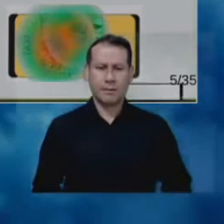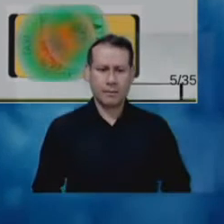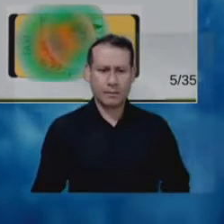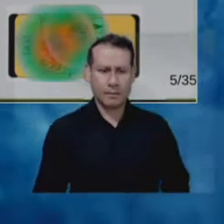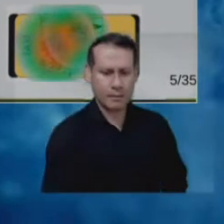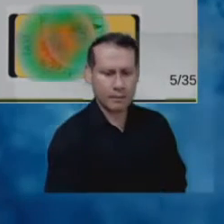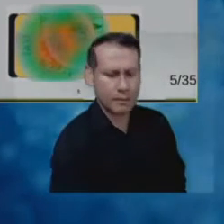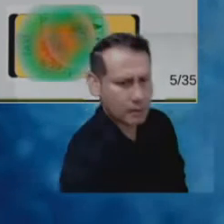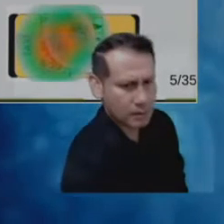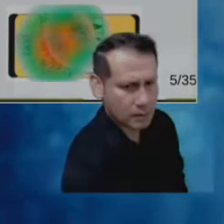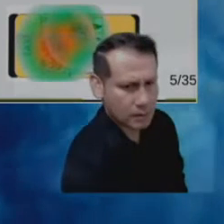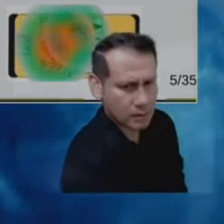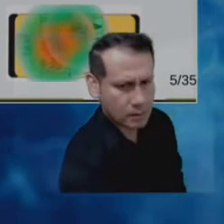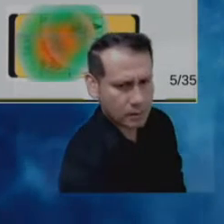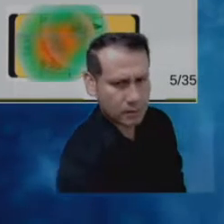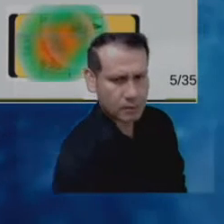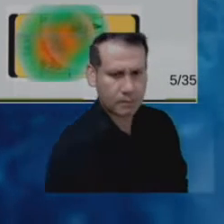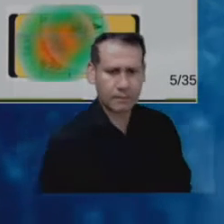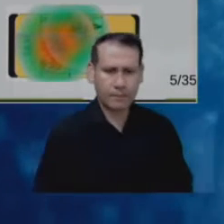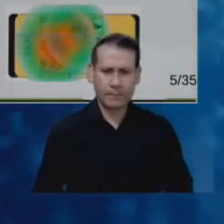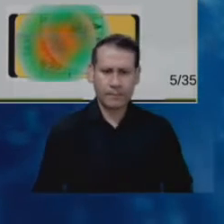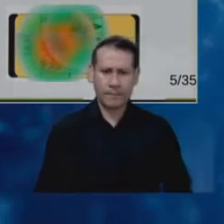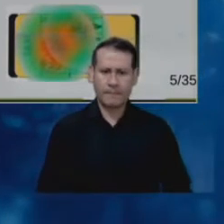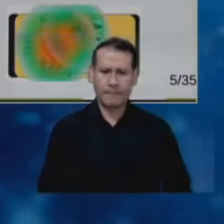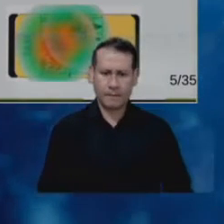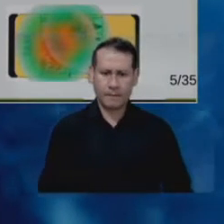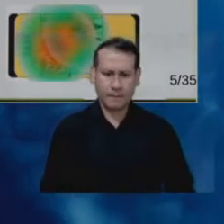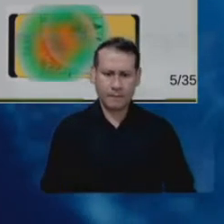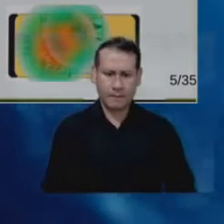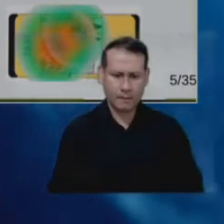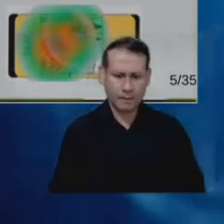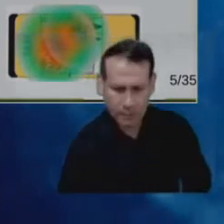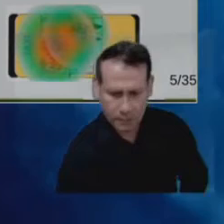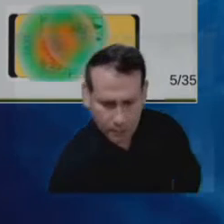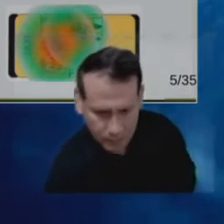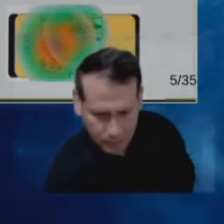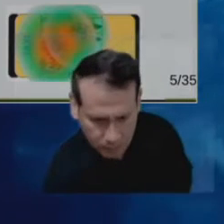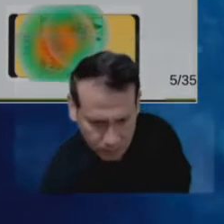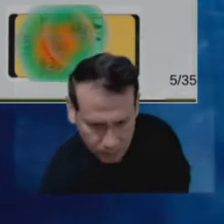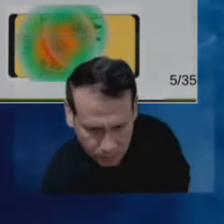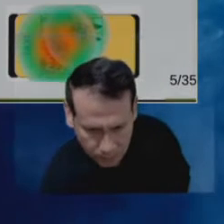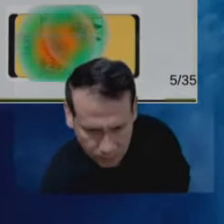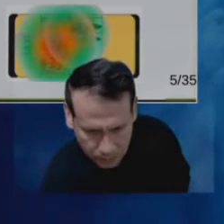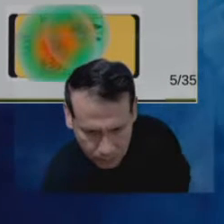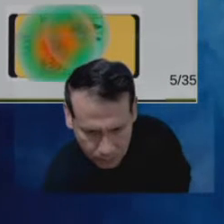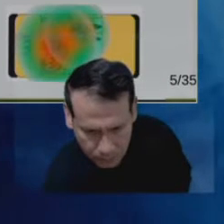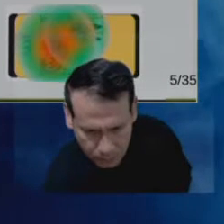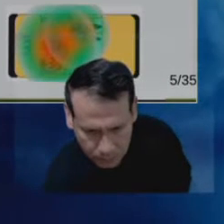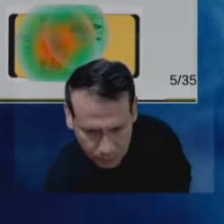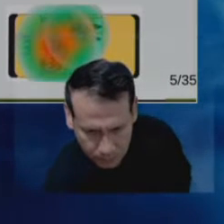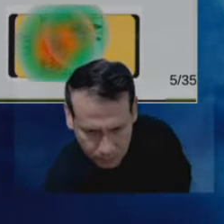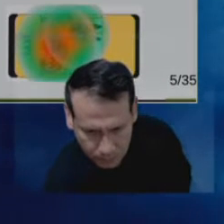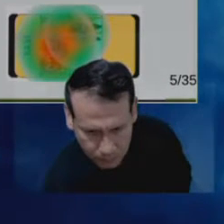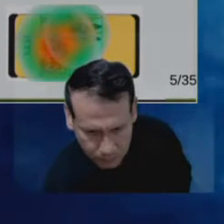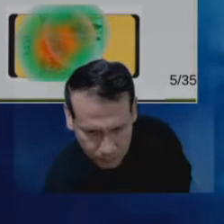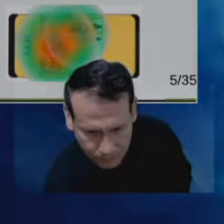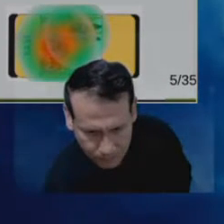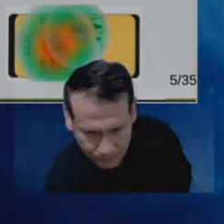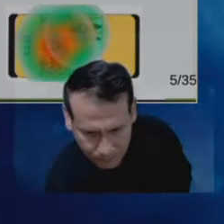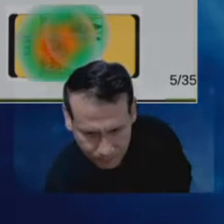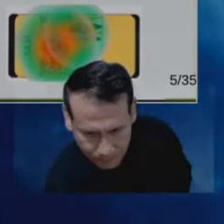Inicialmente, se definió inicialmente un conjunto de escenarios de exposición a los campos